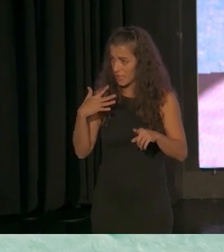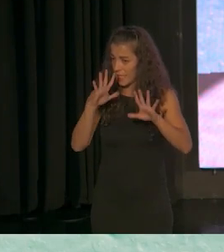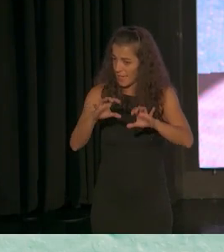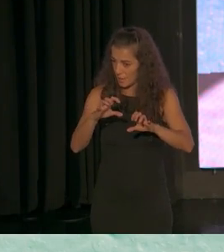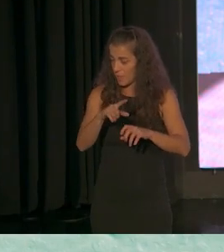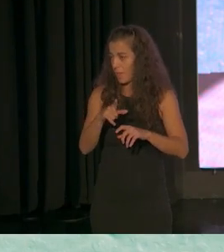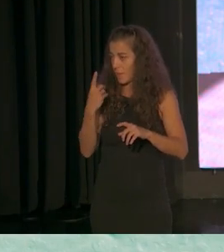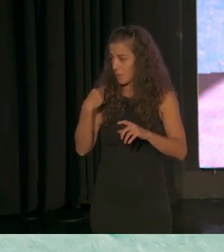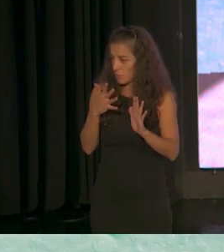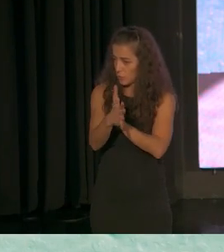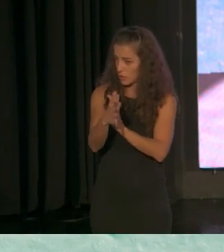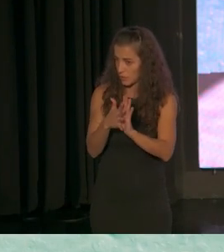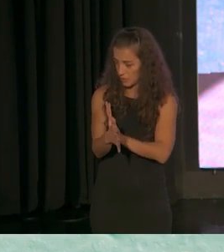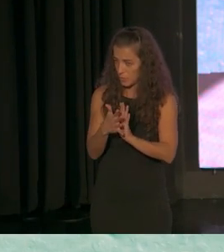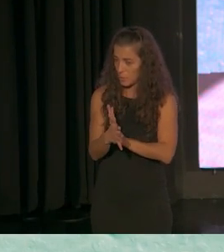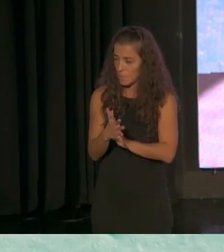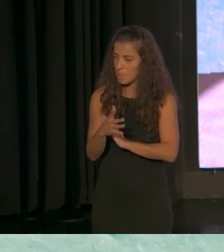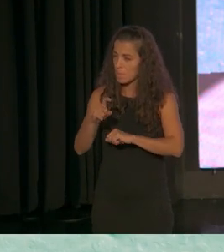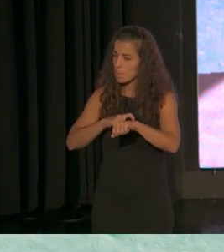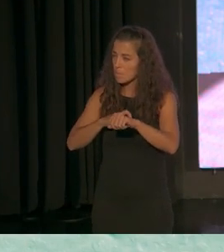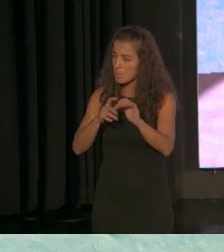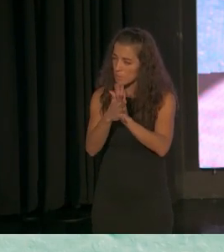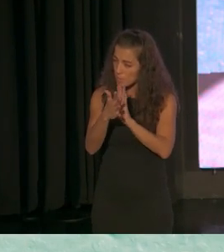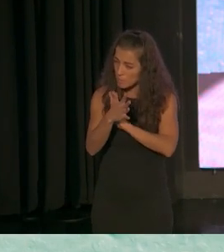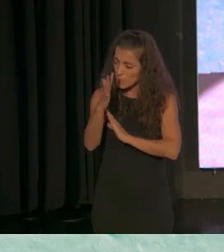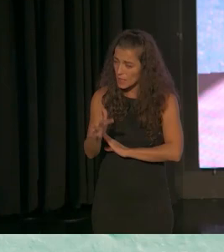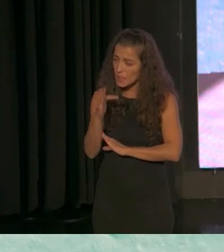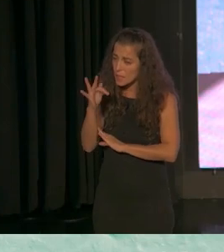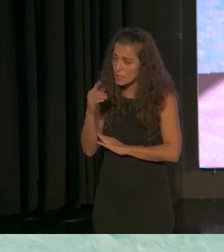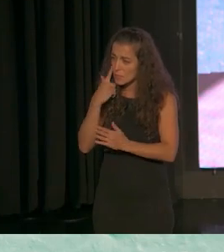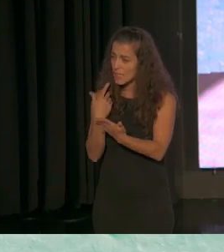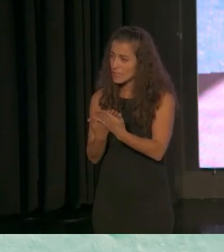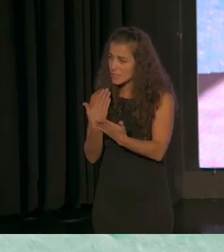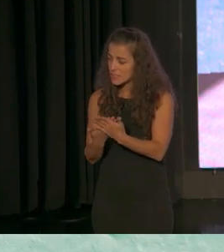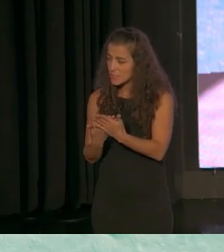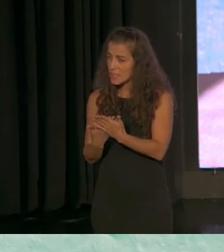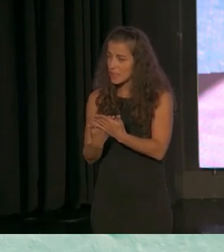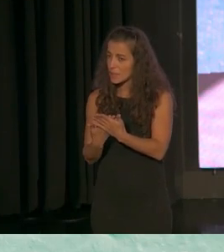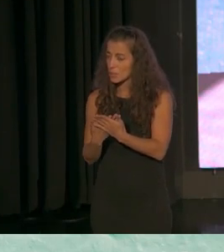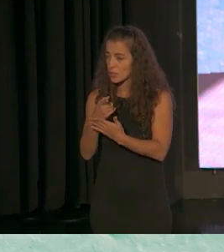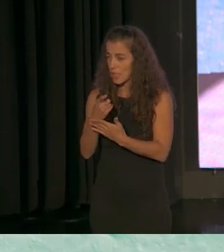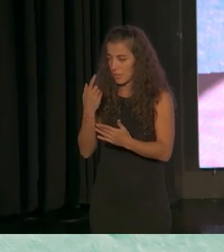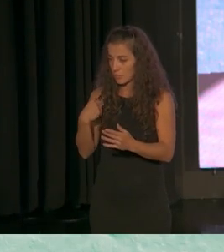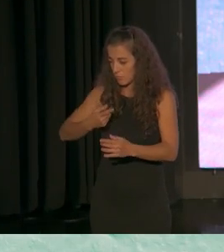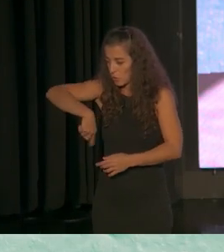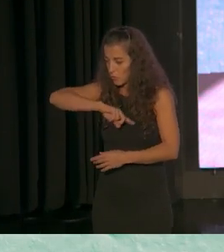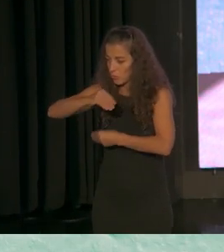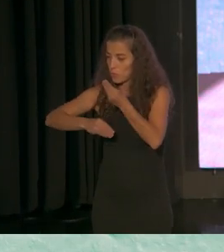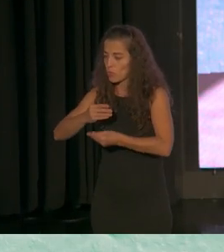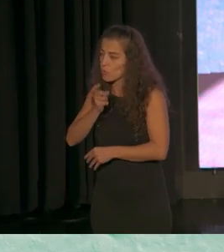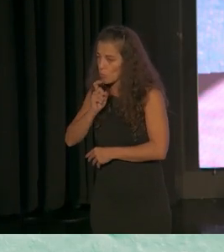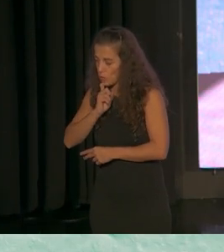características y ilustrar y demostrar el uso de esta práctica el segundo